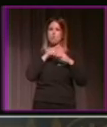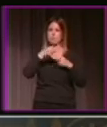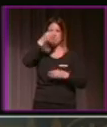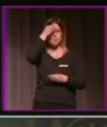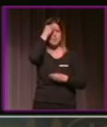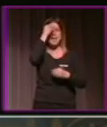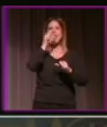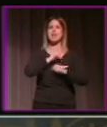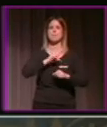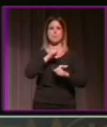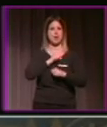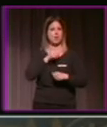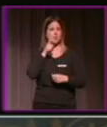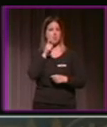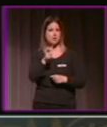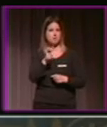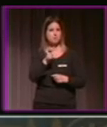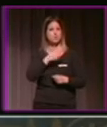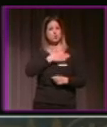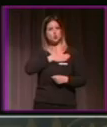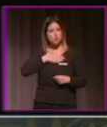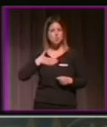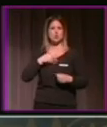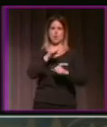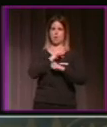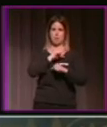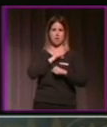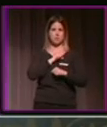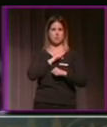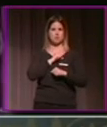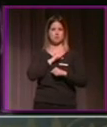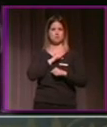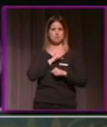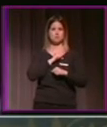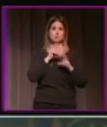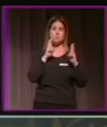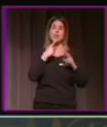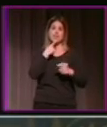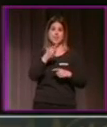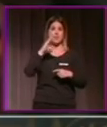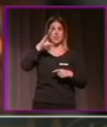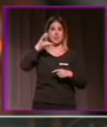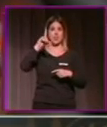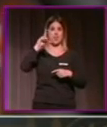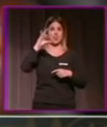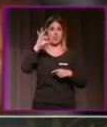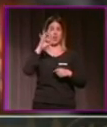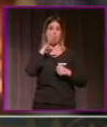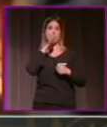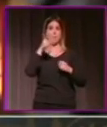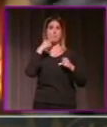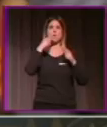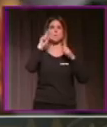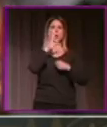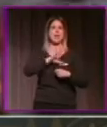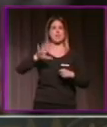que va a haber cortejo es en la calle, y para los cofrades es muy doloroso. Ya todos nos acordamos del año pasado, el vacío que teníamos, me imagino lo mal que lo pasamos